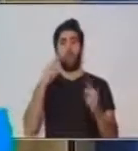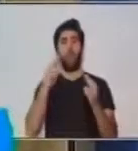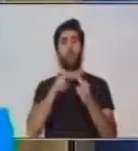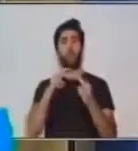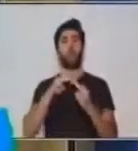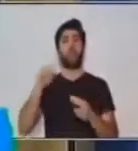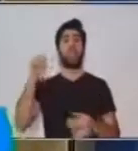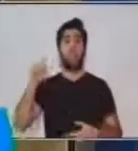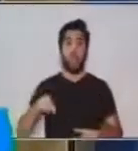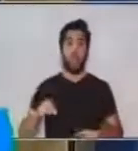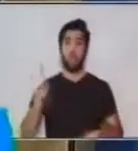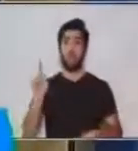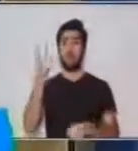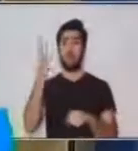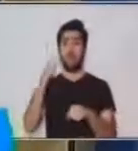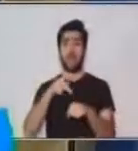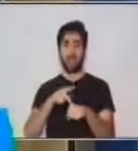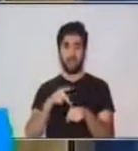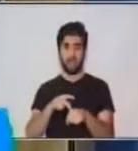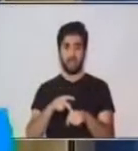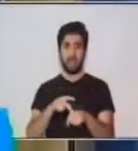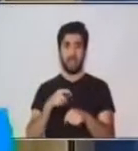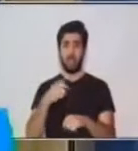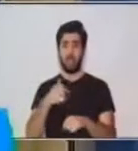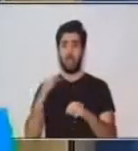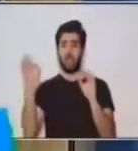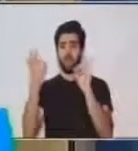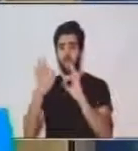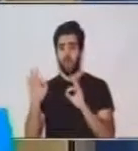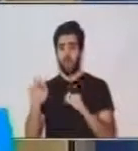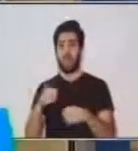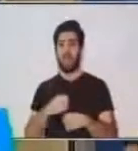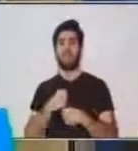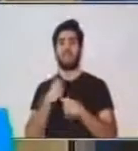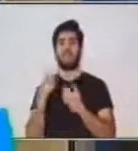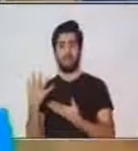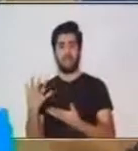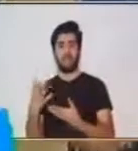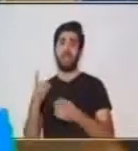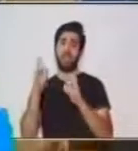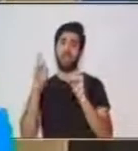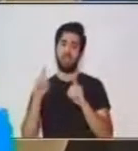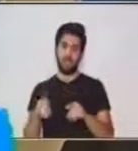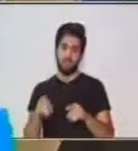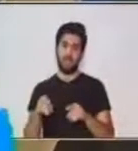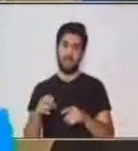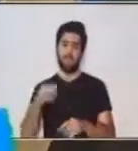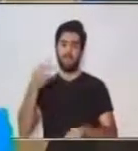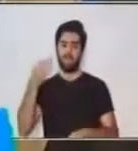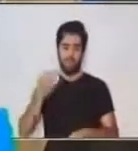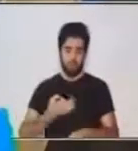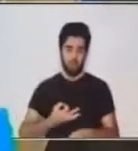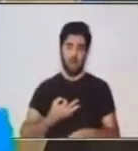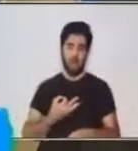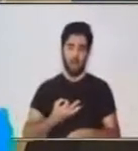mi registro, mi forma de expresarme tiene que ser de manera formal.